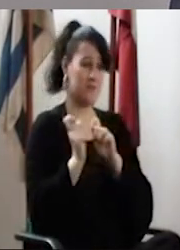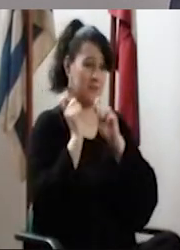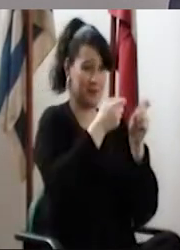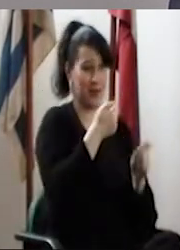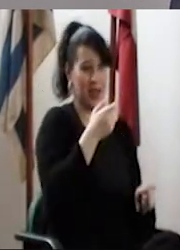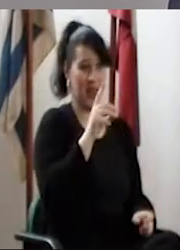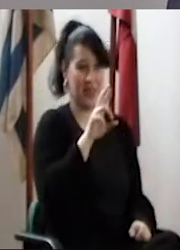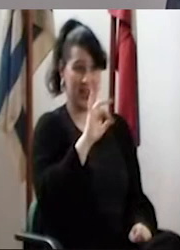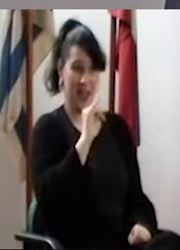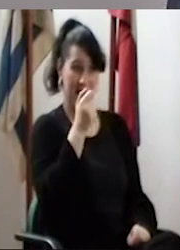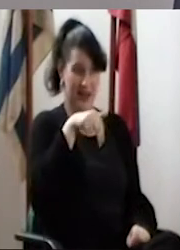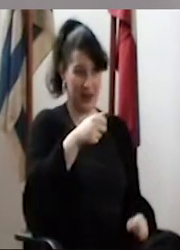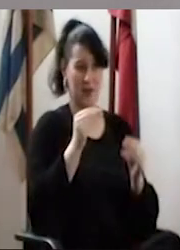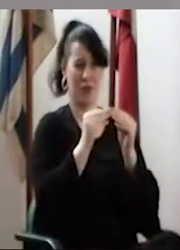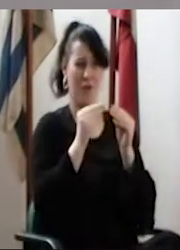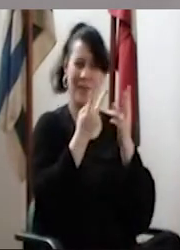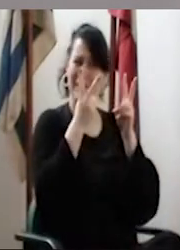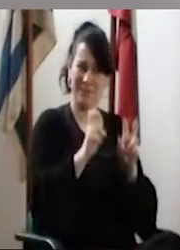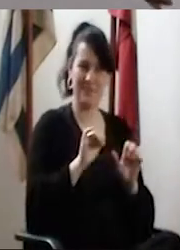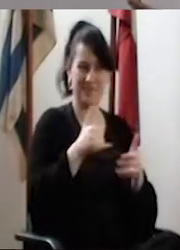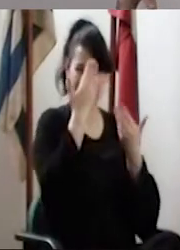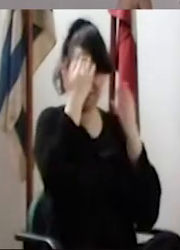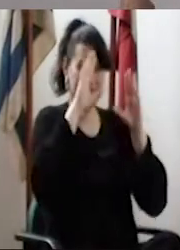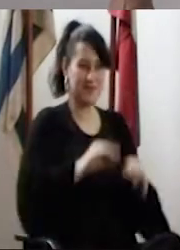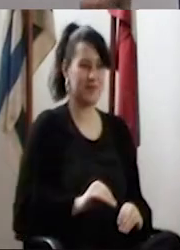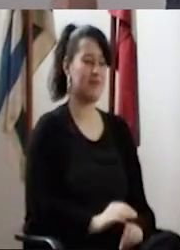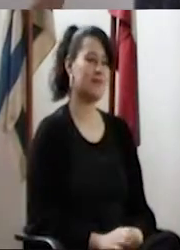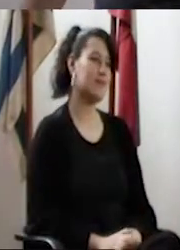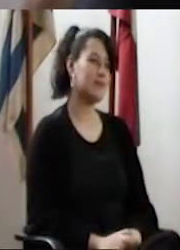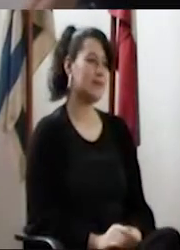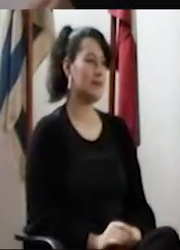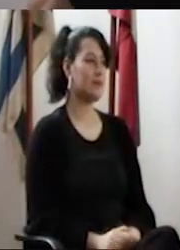Y le cedo la palabra a Adriana, compañera, en todos estos temas.